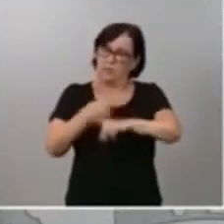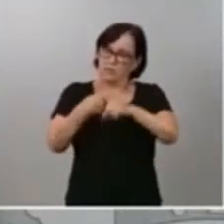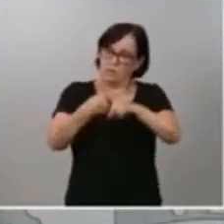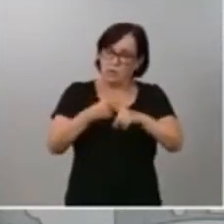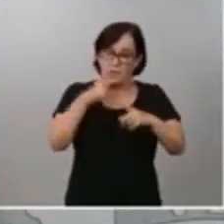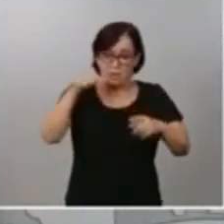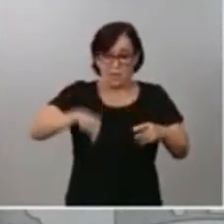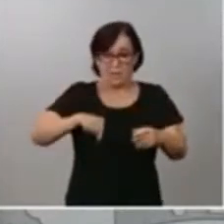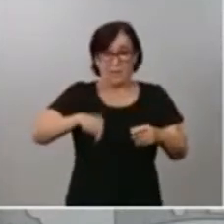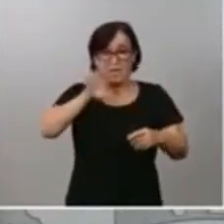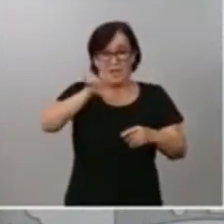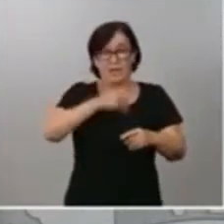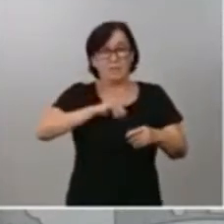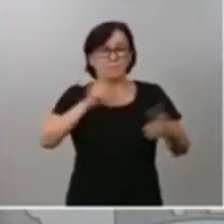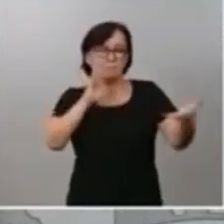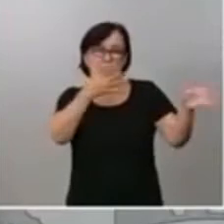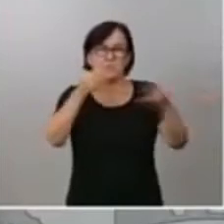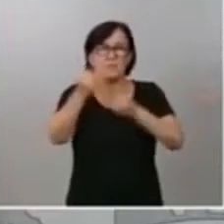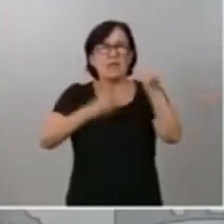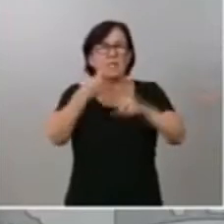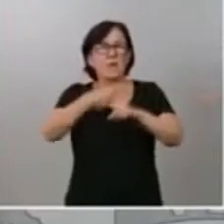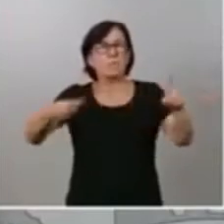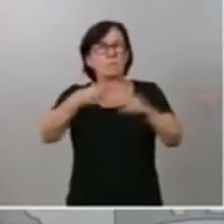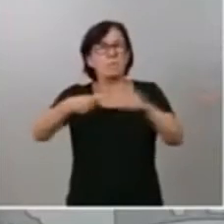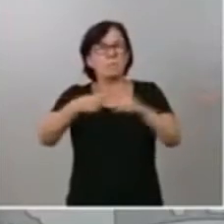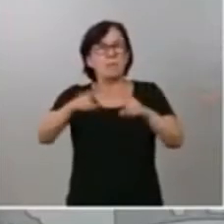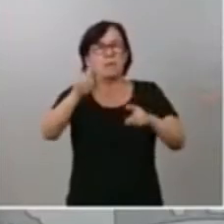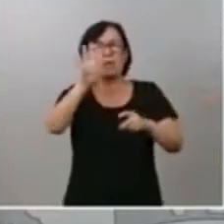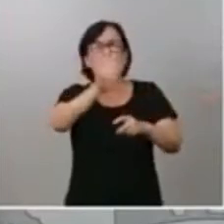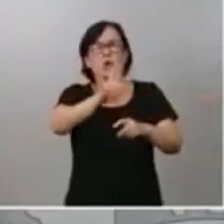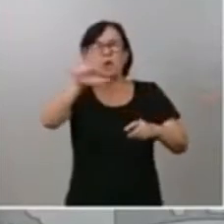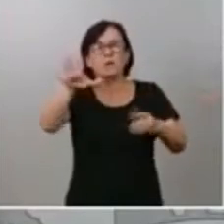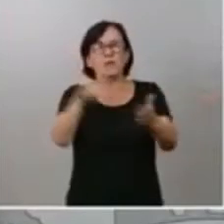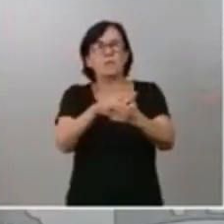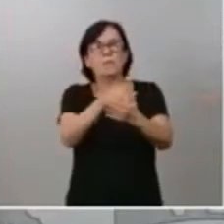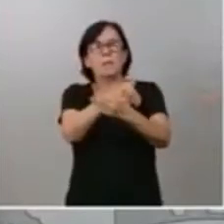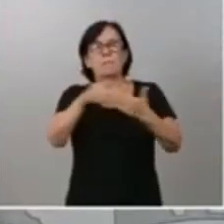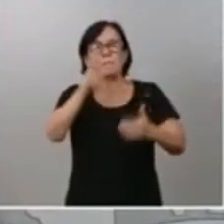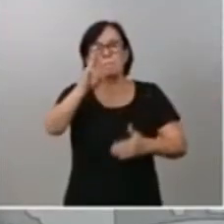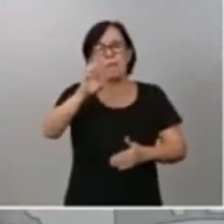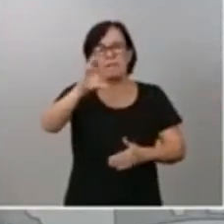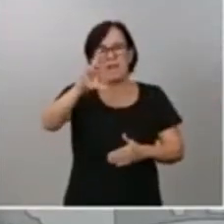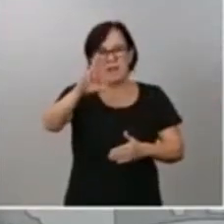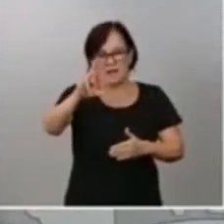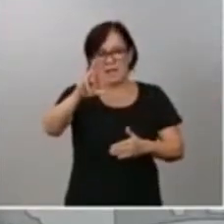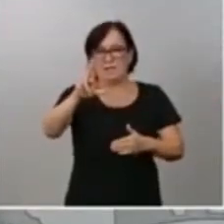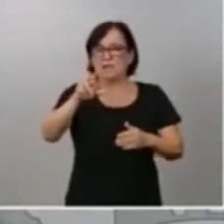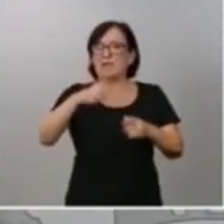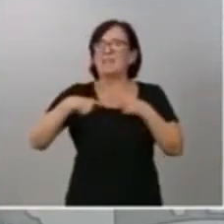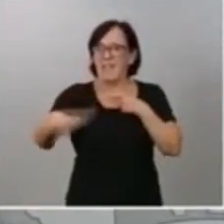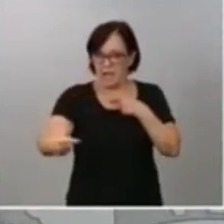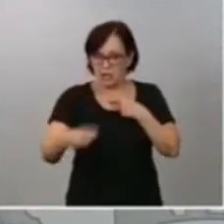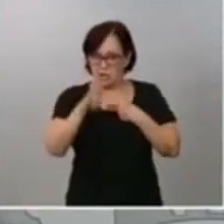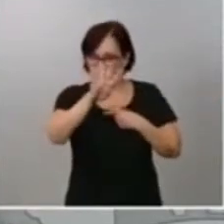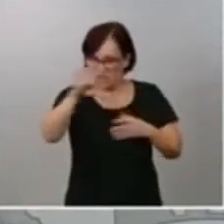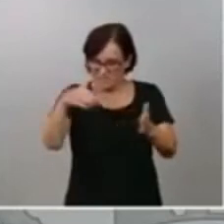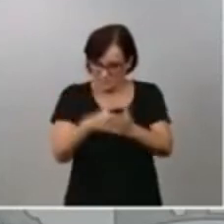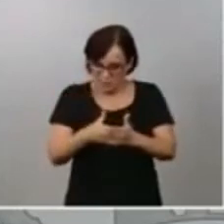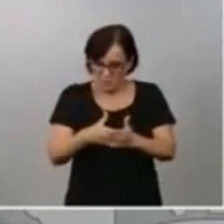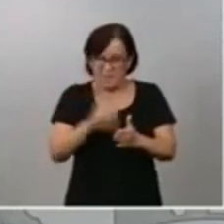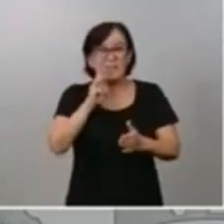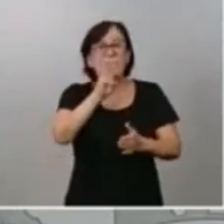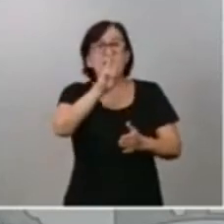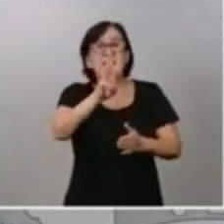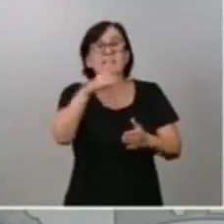se hace una media cercana a los 45.000 PCRs diarios. Casi 315.000